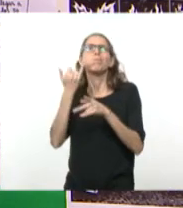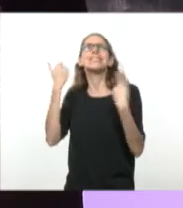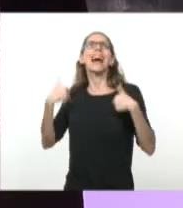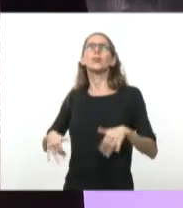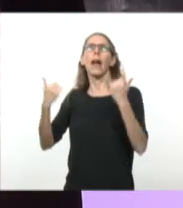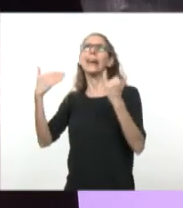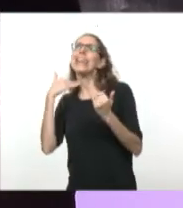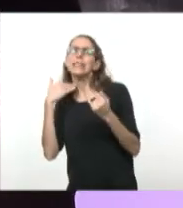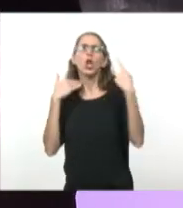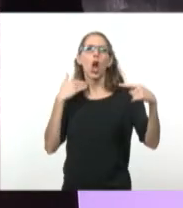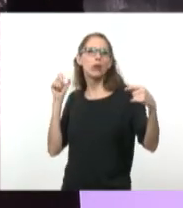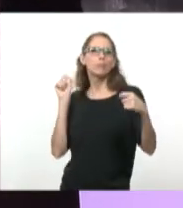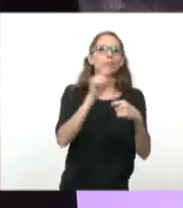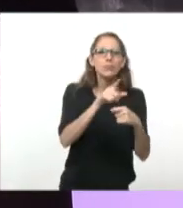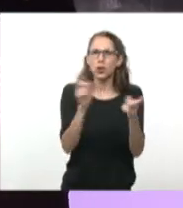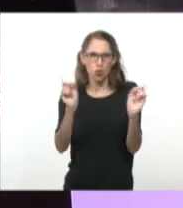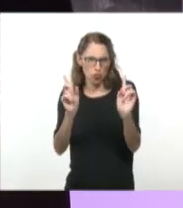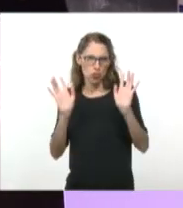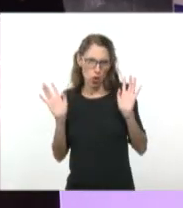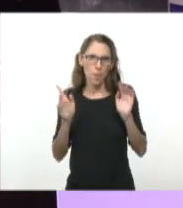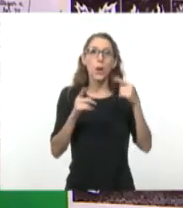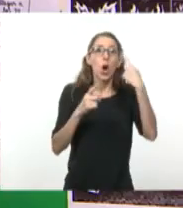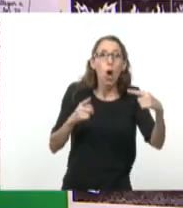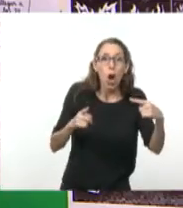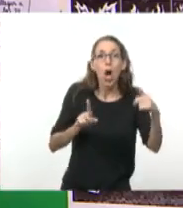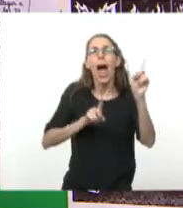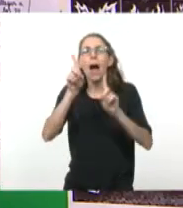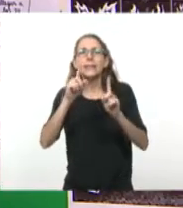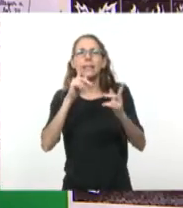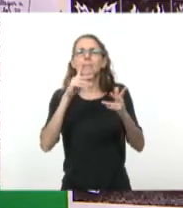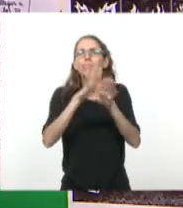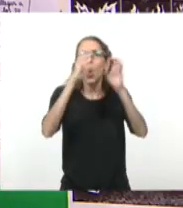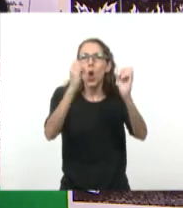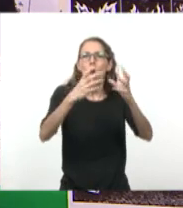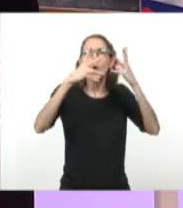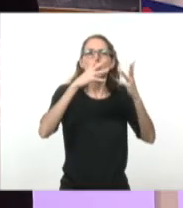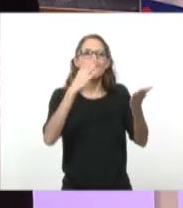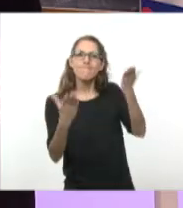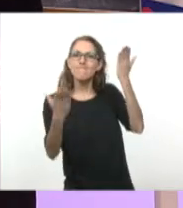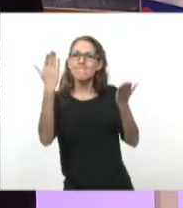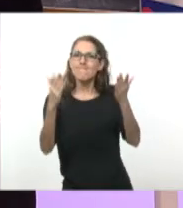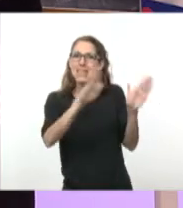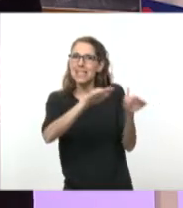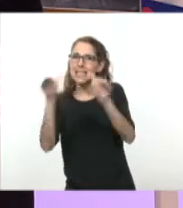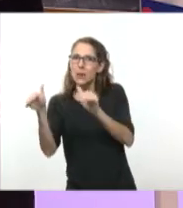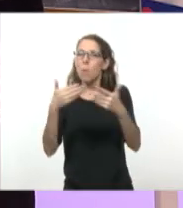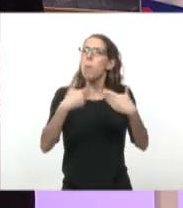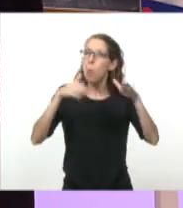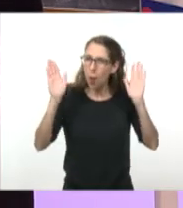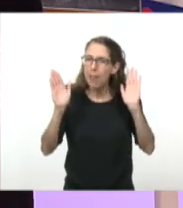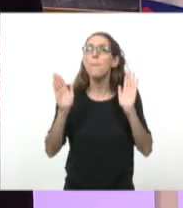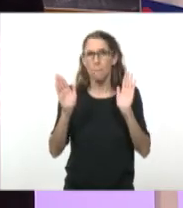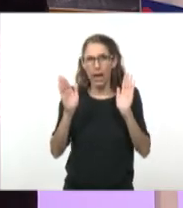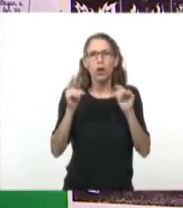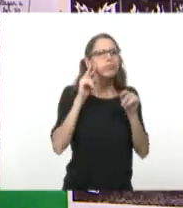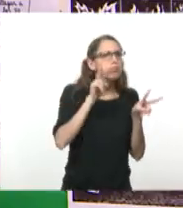porque hay colores que pueden compartir ese grado de luminosidad. Claro. Pero sí podemos pensar en esa relación. gran escala,